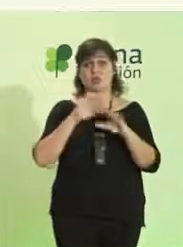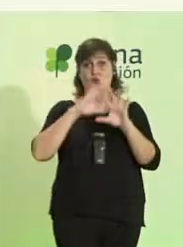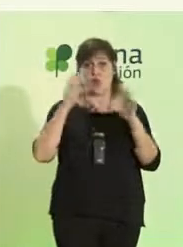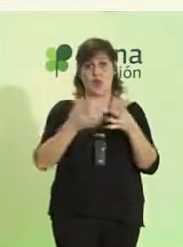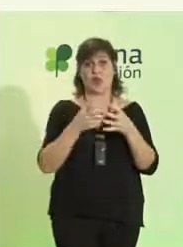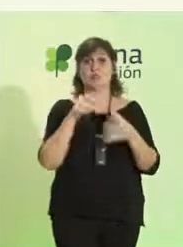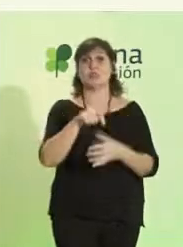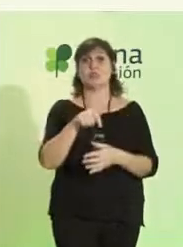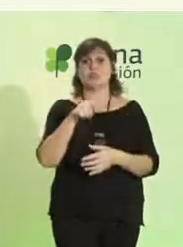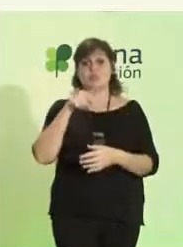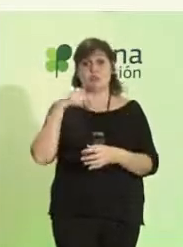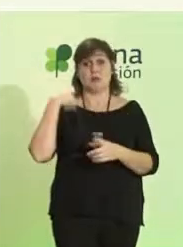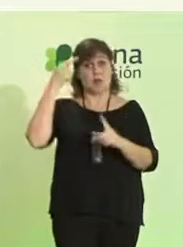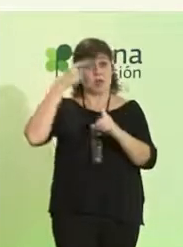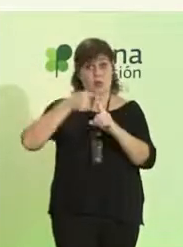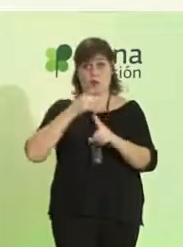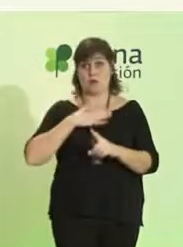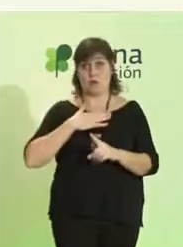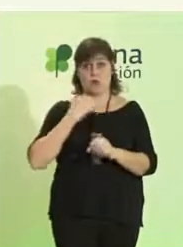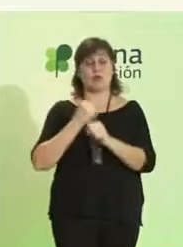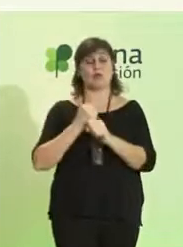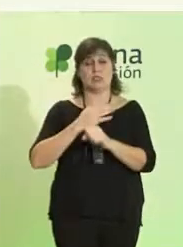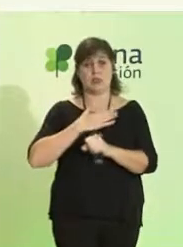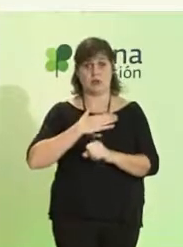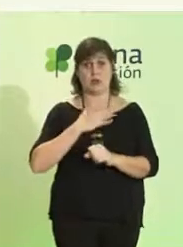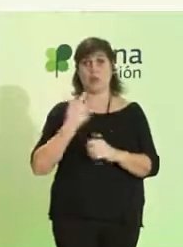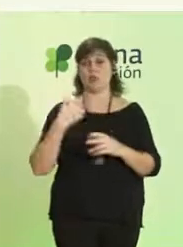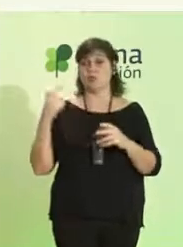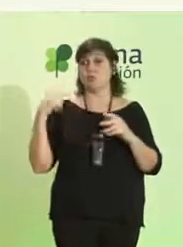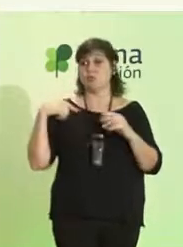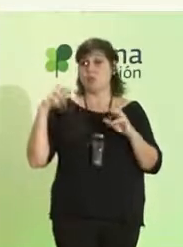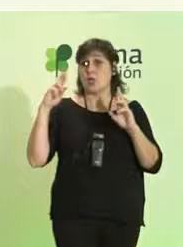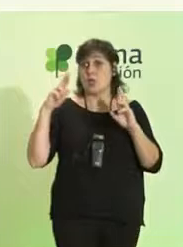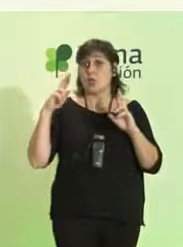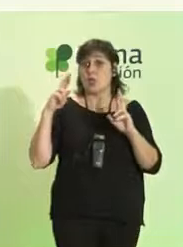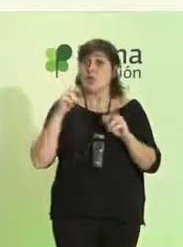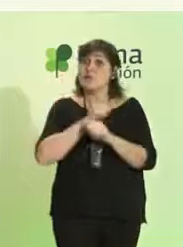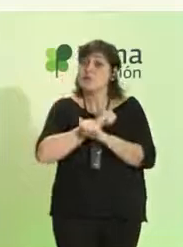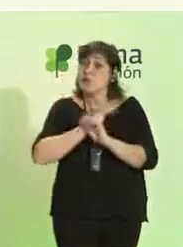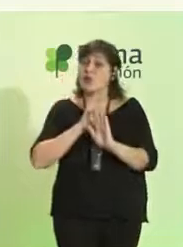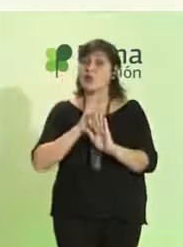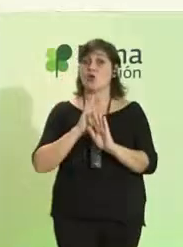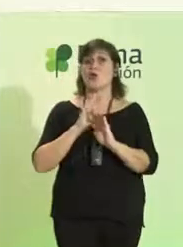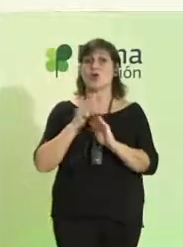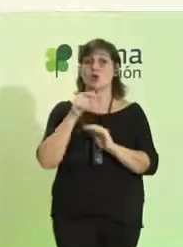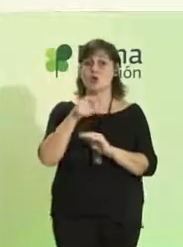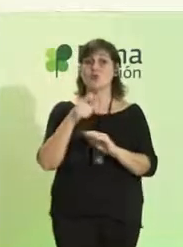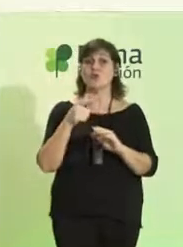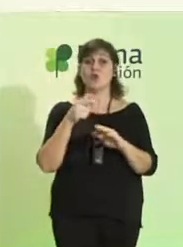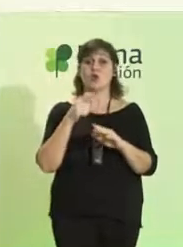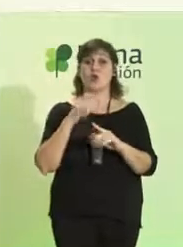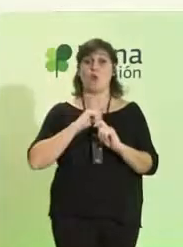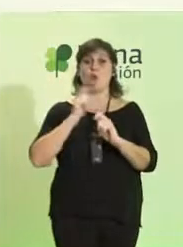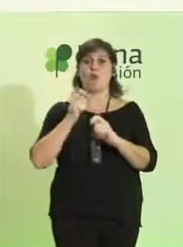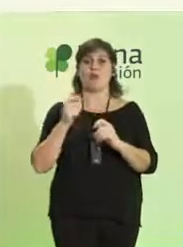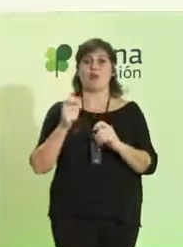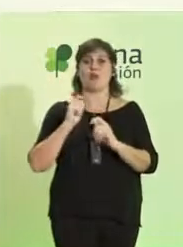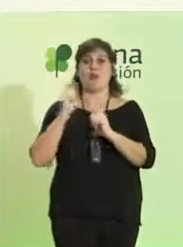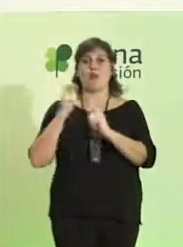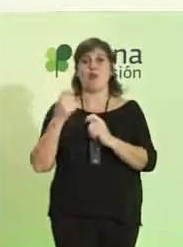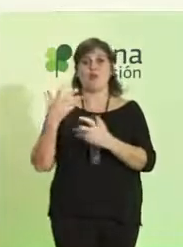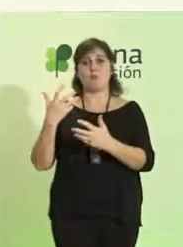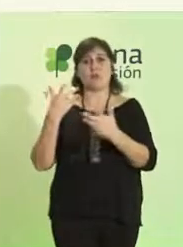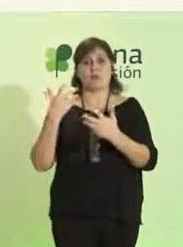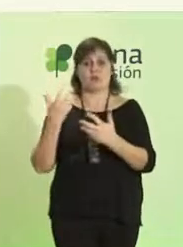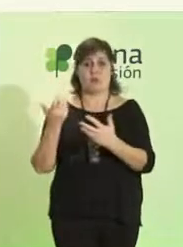ese va a ser mi objetivo, y espero que sea de utilidad o que sea en beneficio de todos